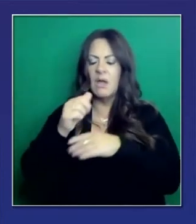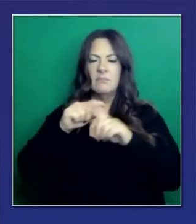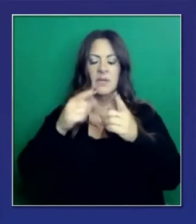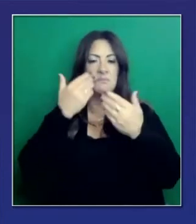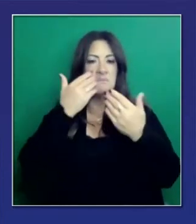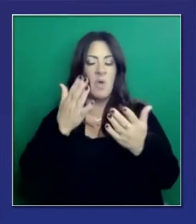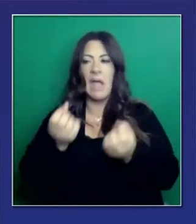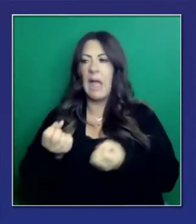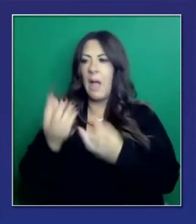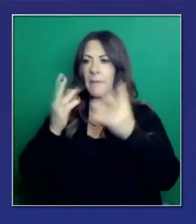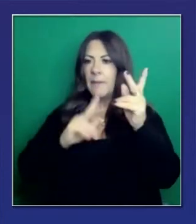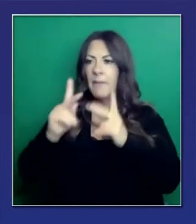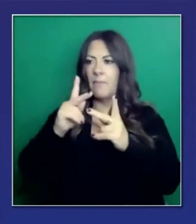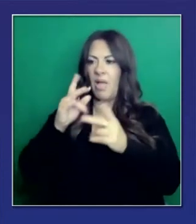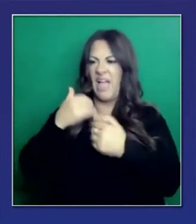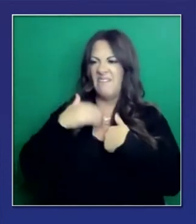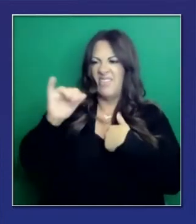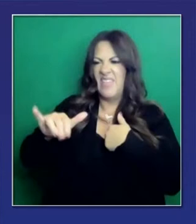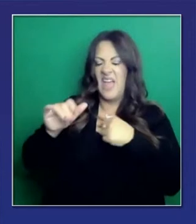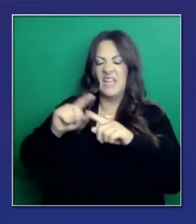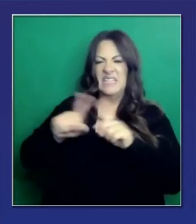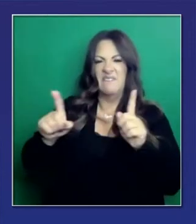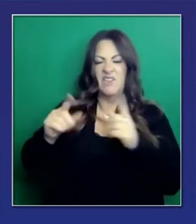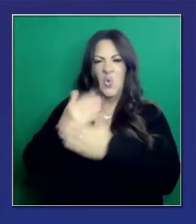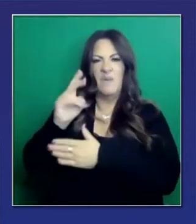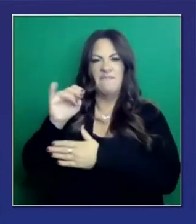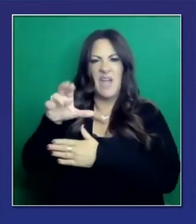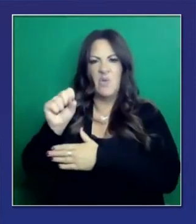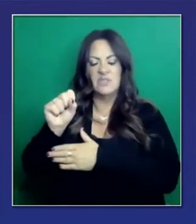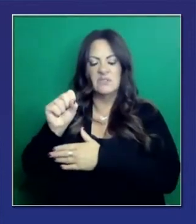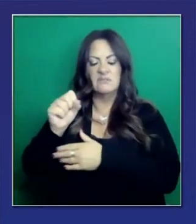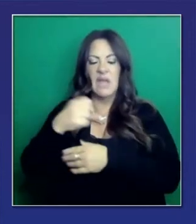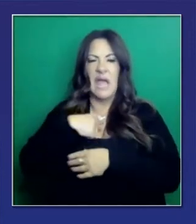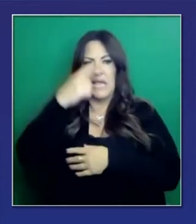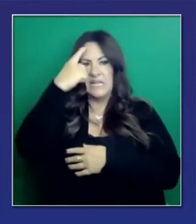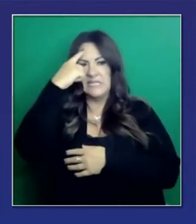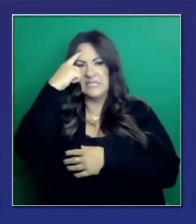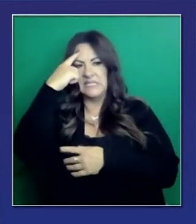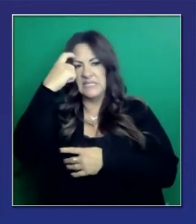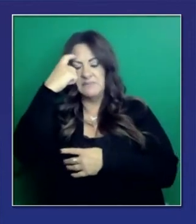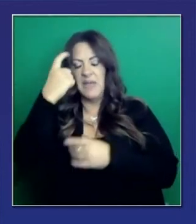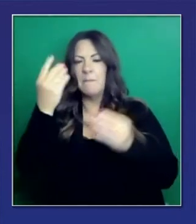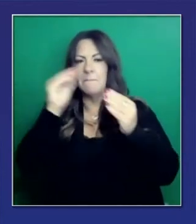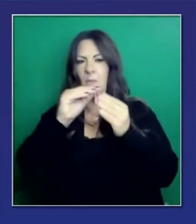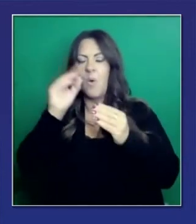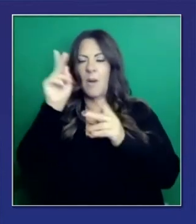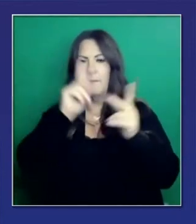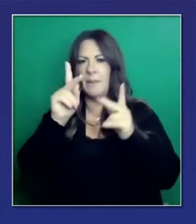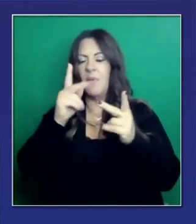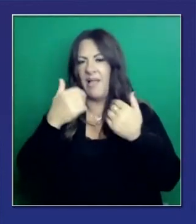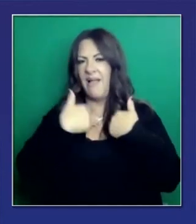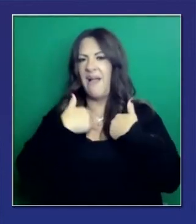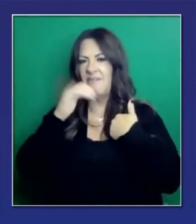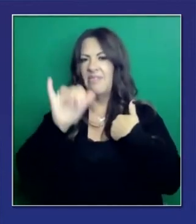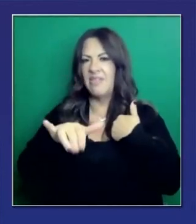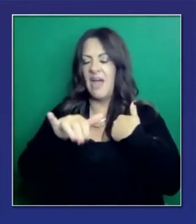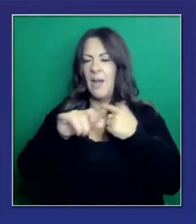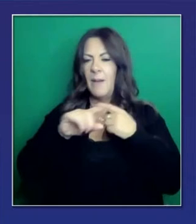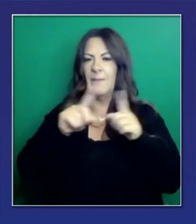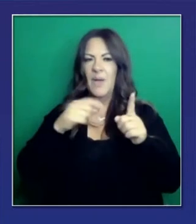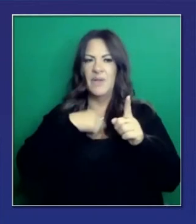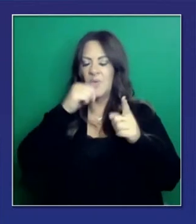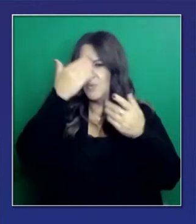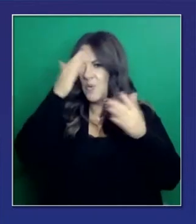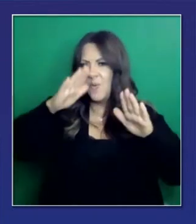verdadera lo que está sucediendo. Tal parece que puede ser hasta más elevado. Vamos a estudiarlo continuamente con un